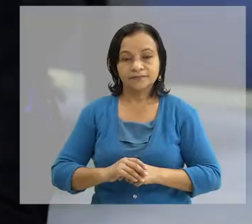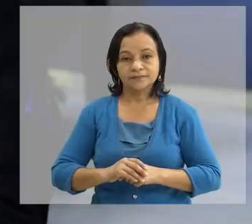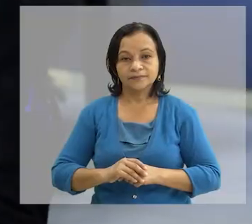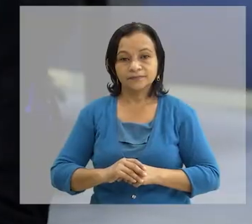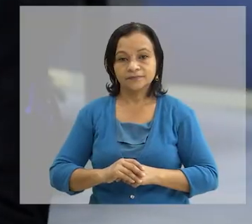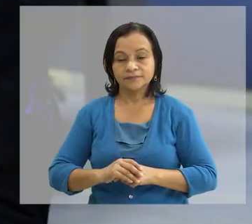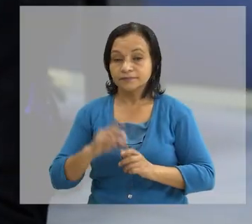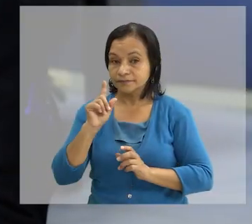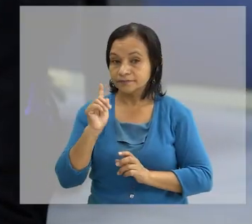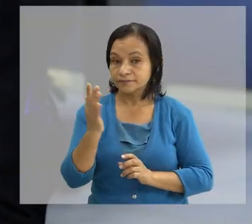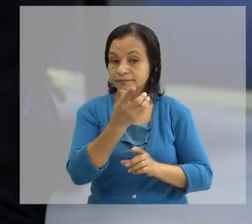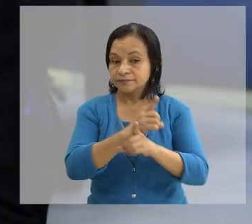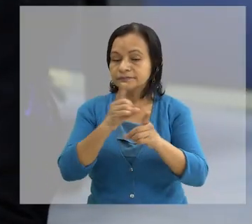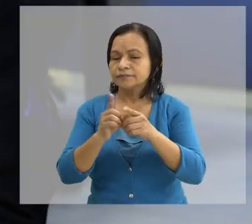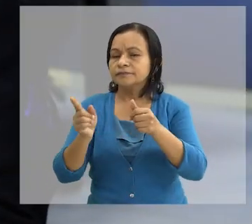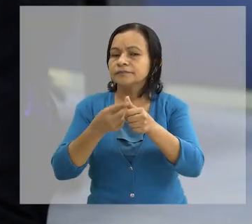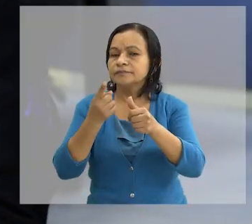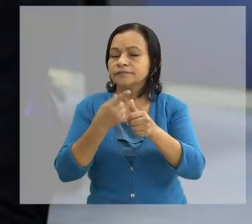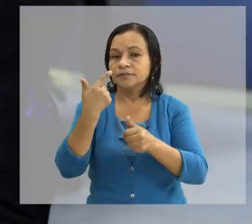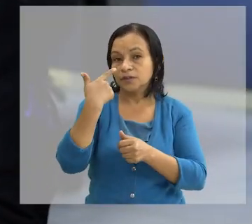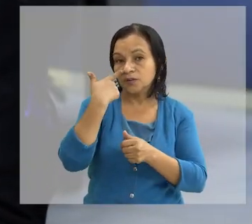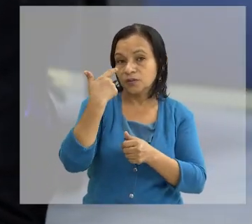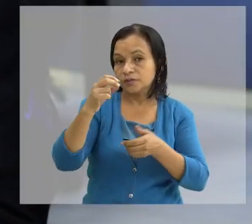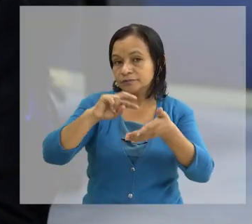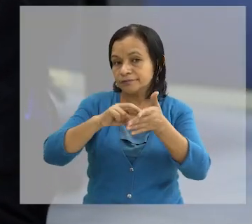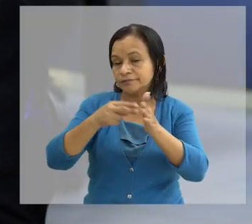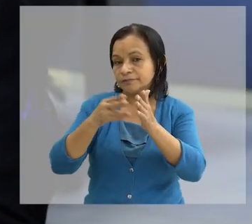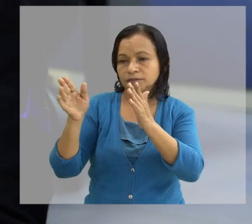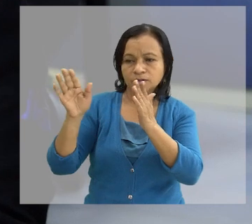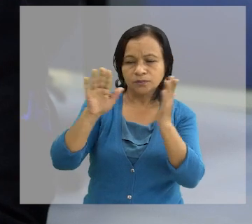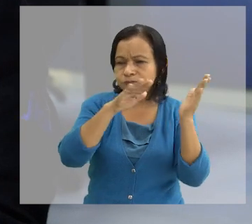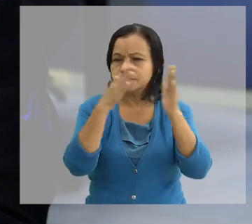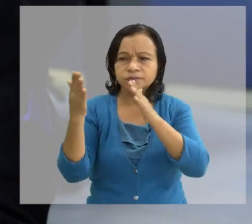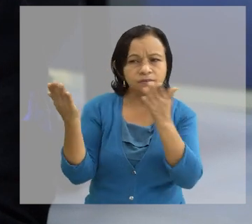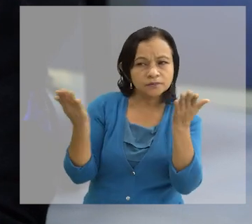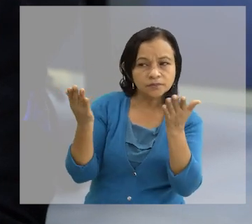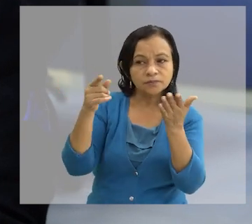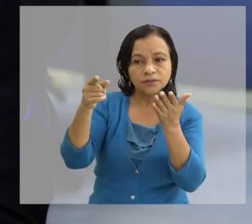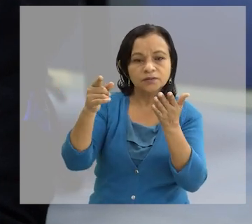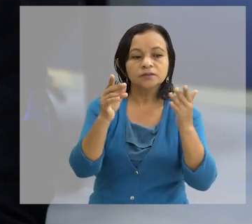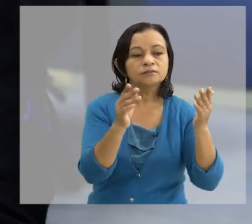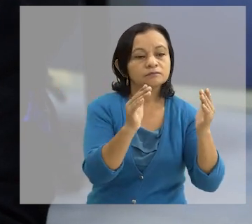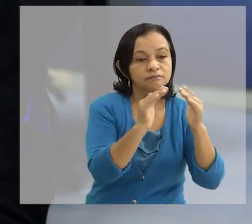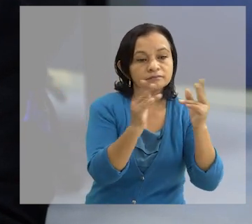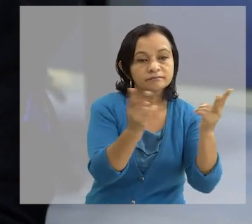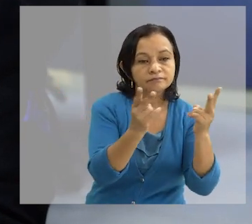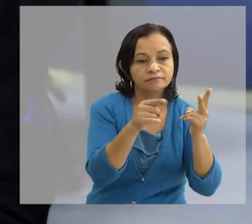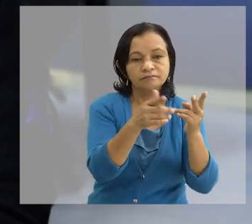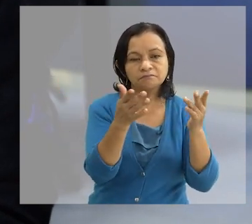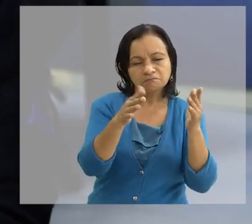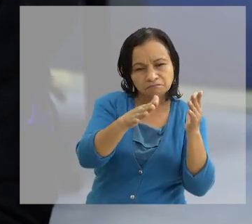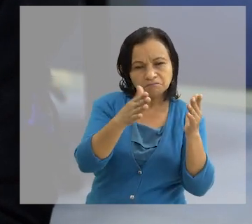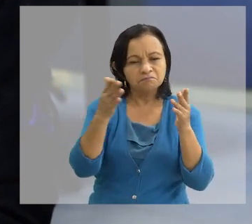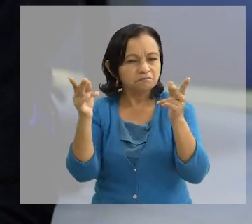Nosotros debemos de, en primer lugar, conocer un poquito lo que es los vientos como tales, pero también el entorno donde habitamos